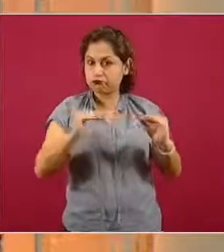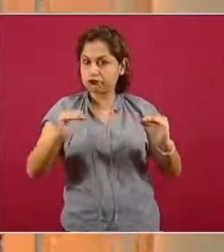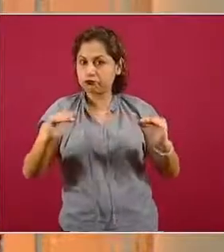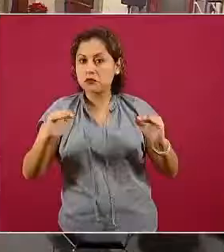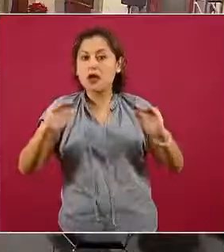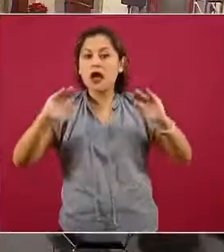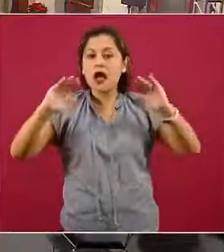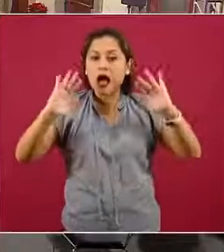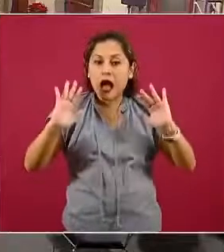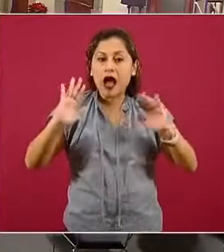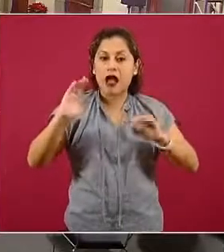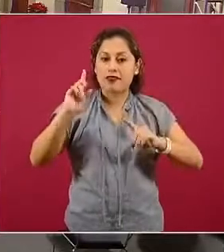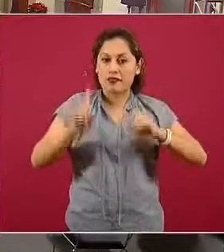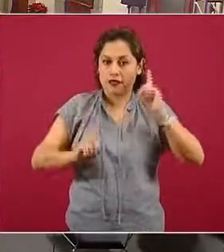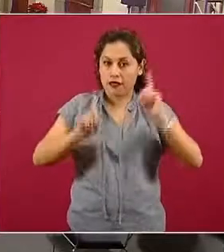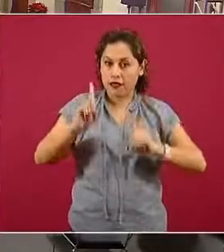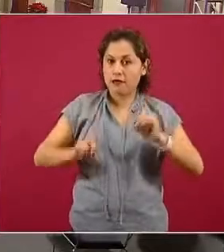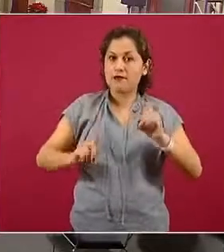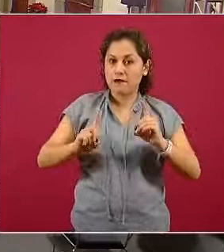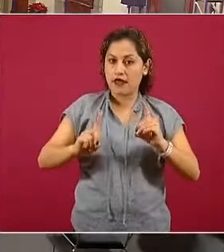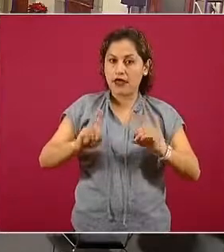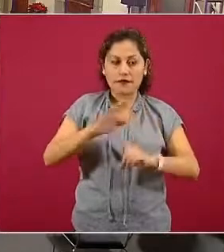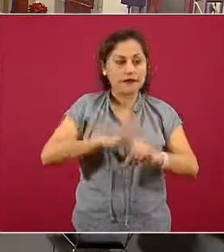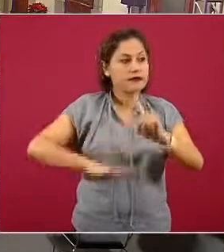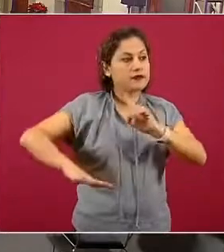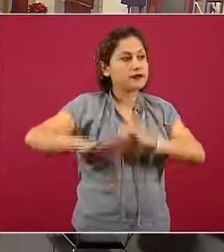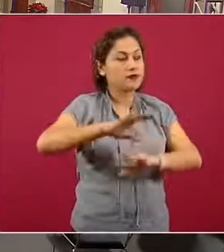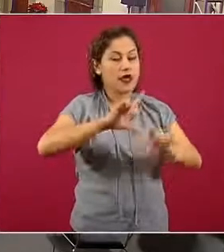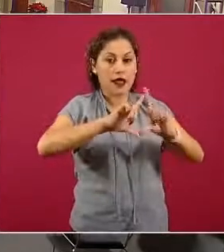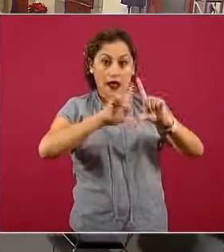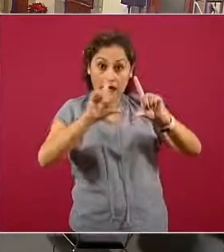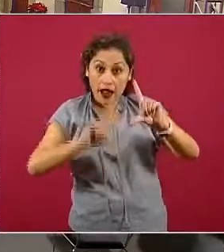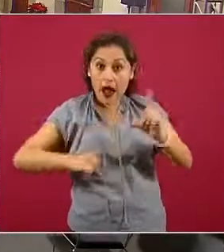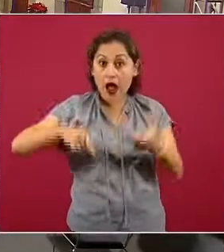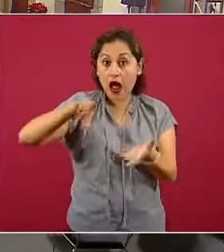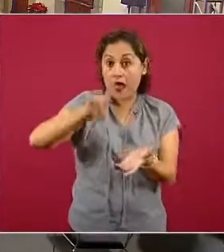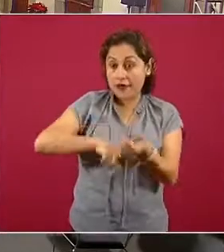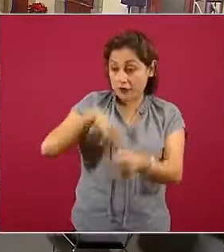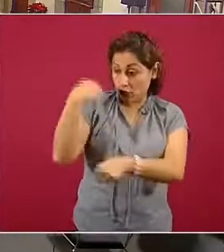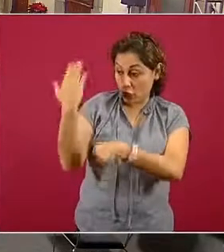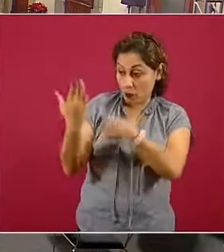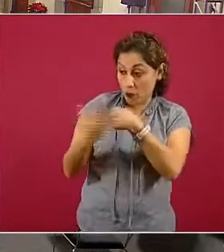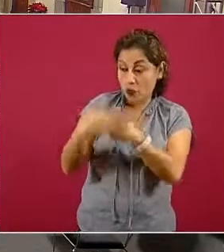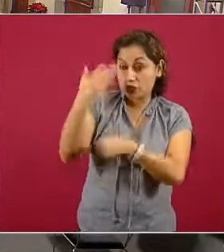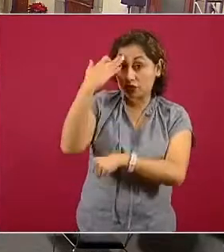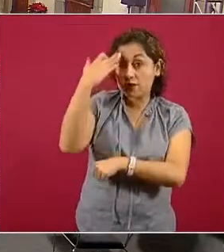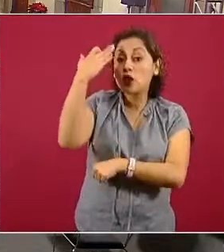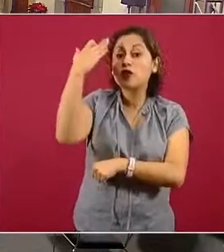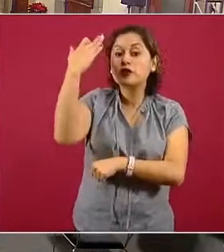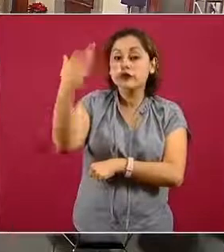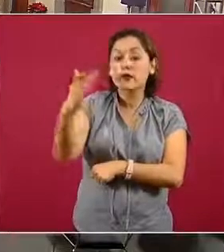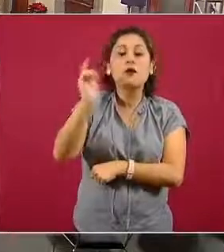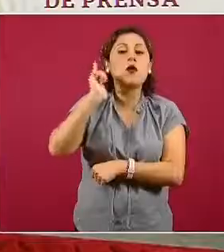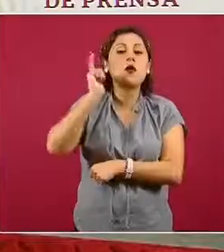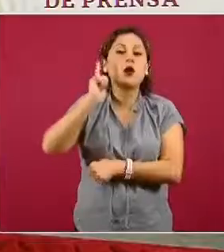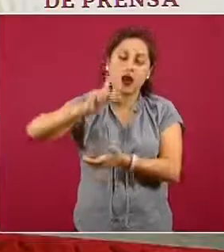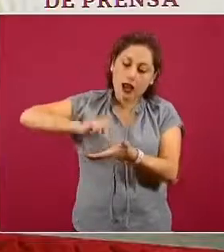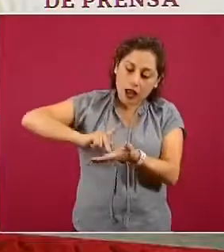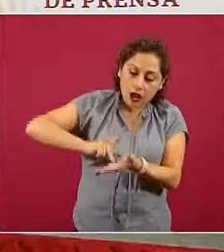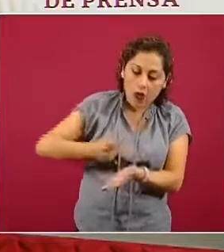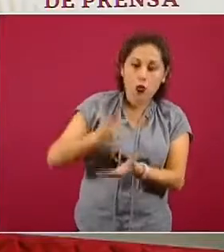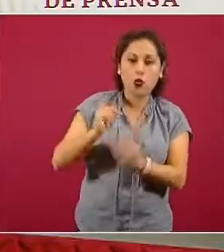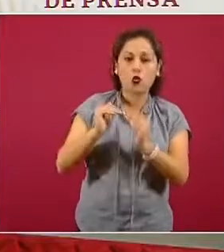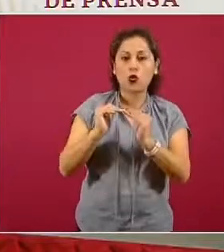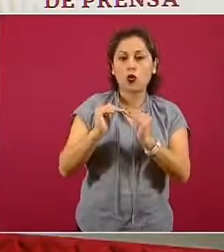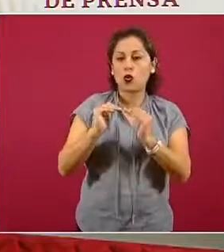comportamiento en cada una de las 32 entidades federativas que esta meseta vuelva nuevamente a convertirse en